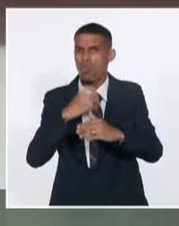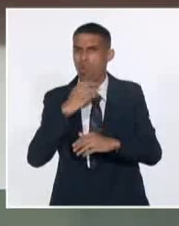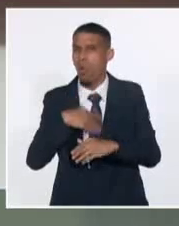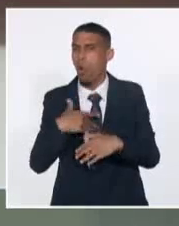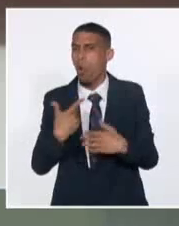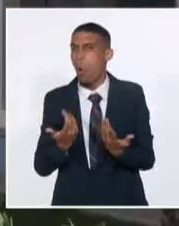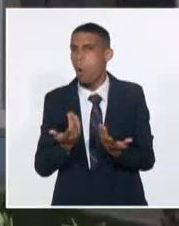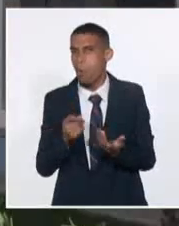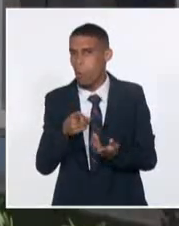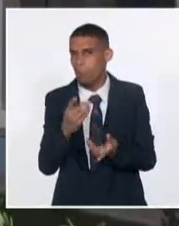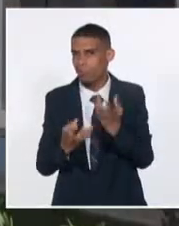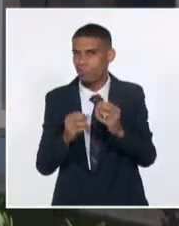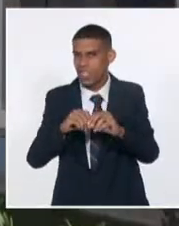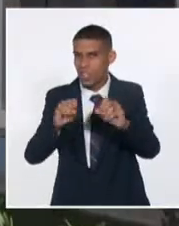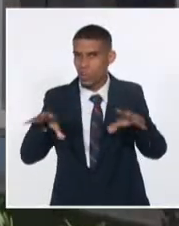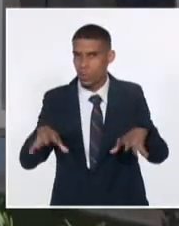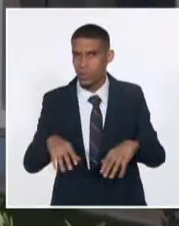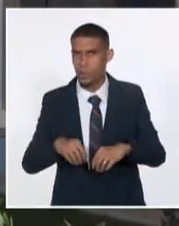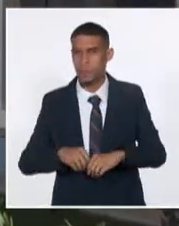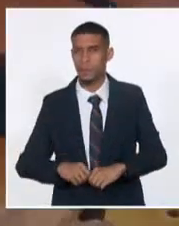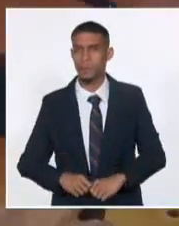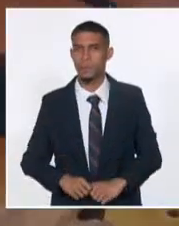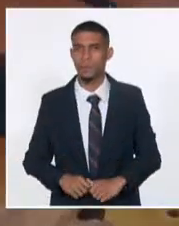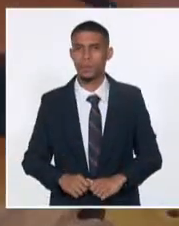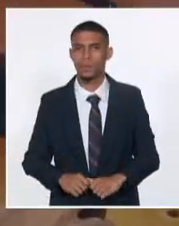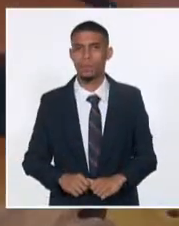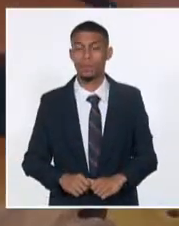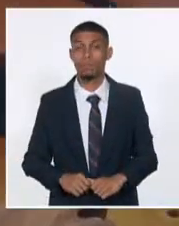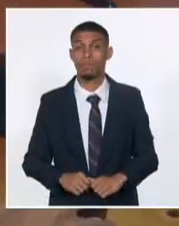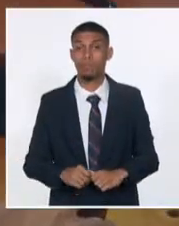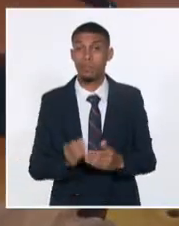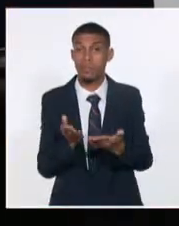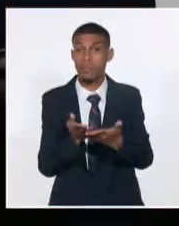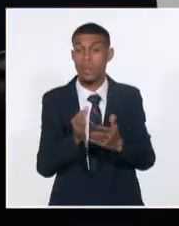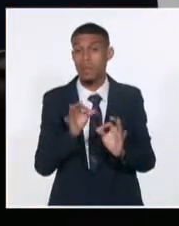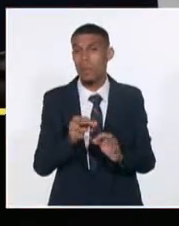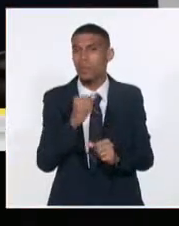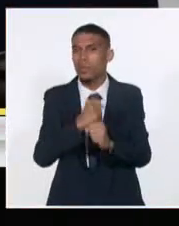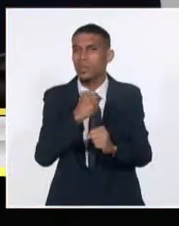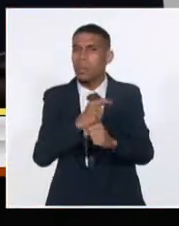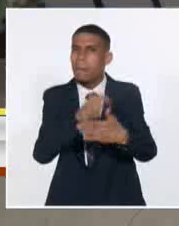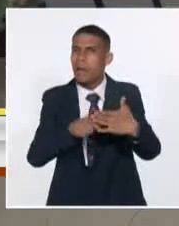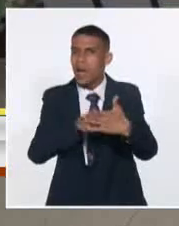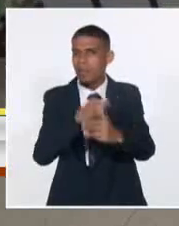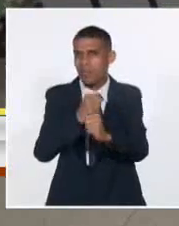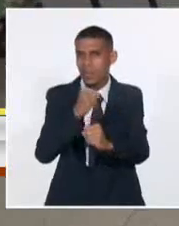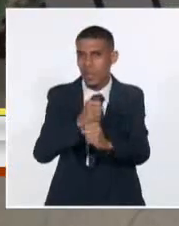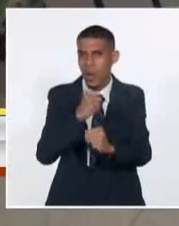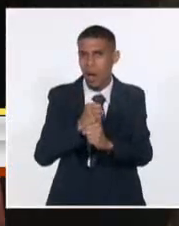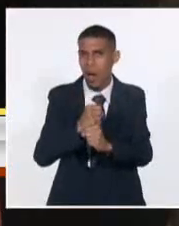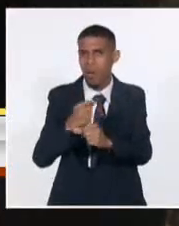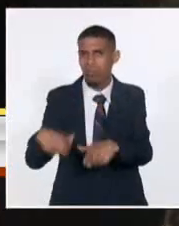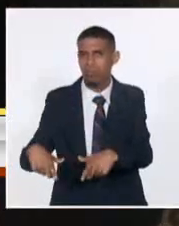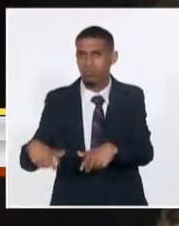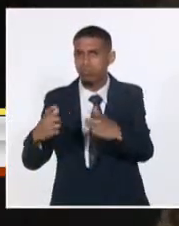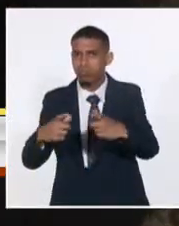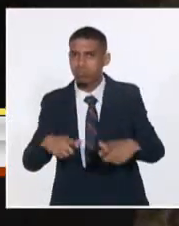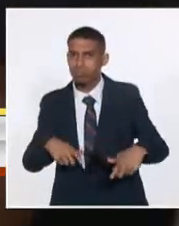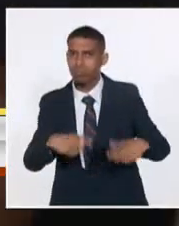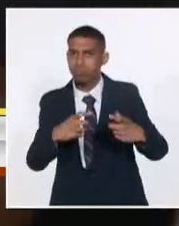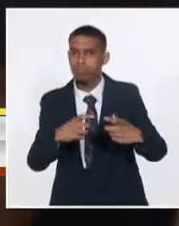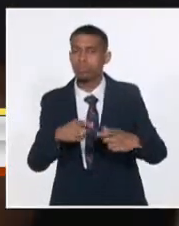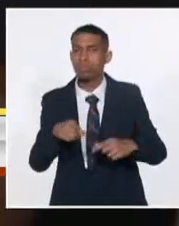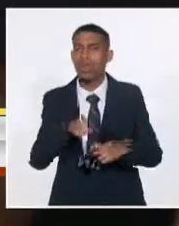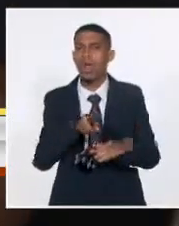matanceros. Las agendas editoriales de los medios de prensa matanceros sufrieron un drástico giro el 5 de